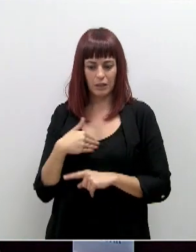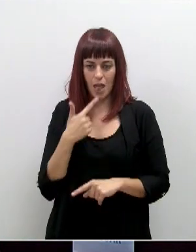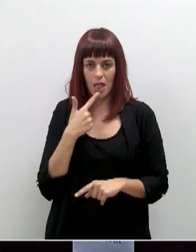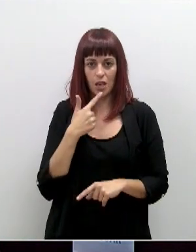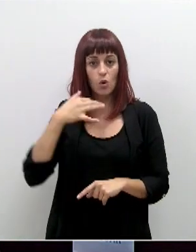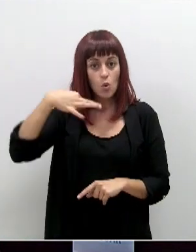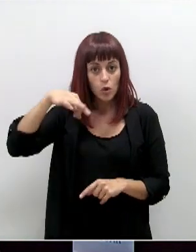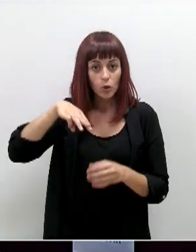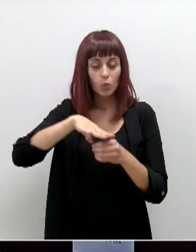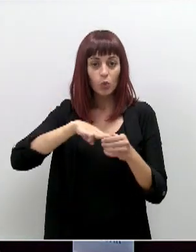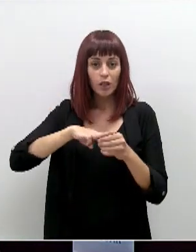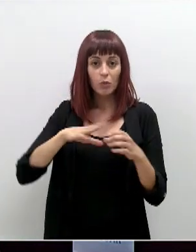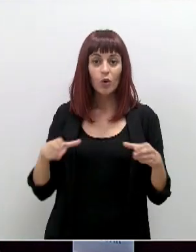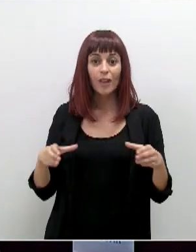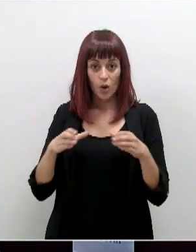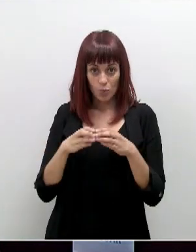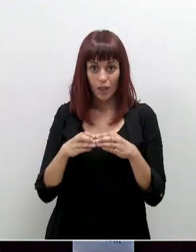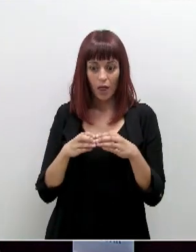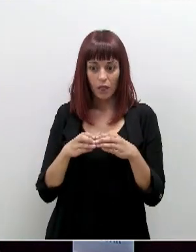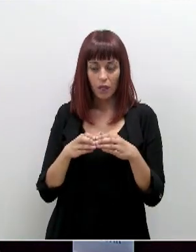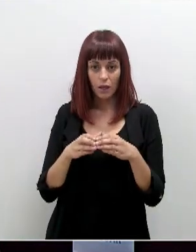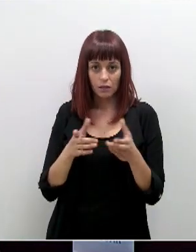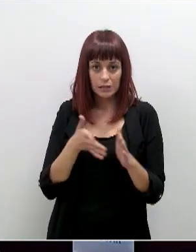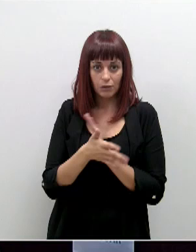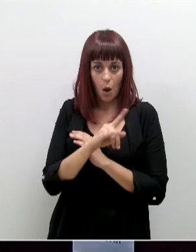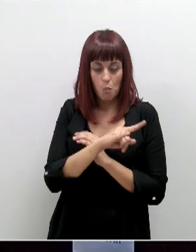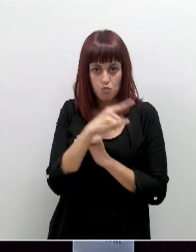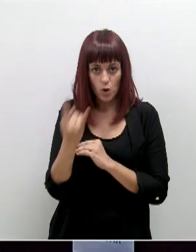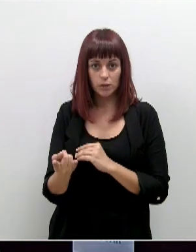municipio de la comunidad en el que de facto va haber un puente.